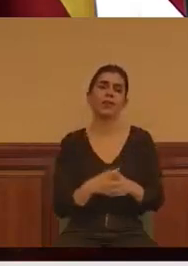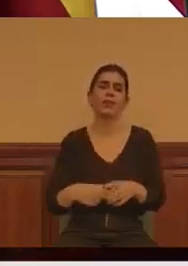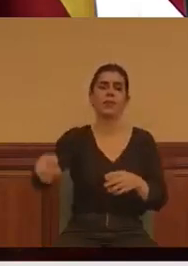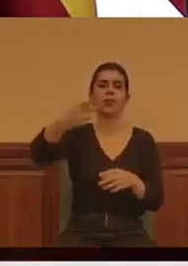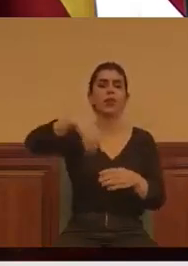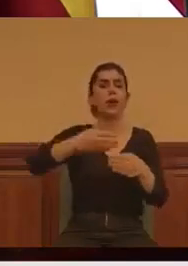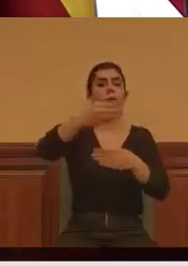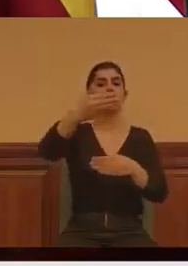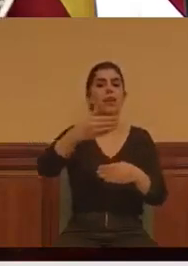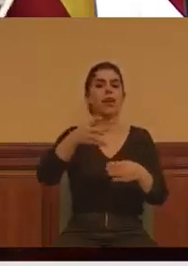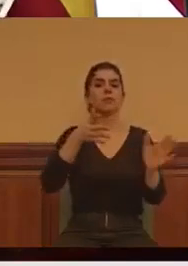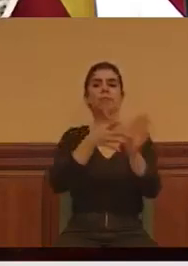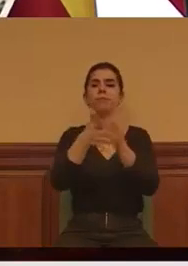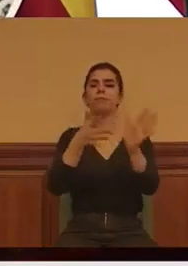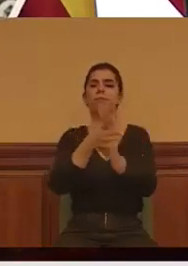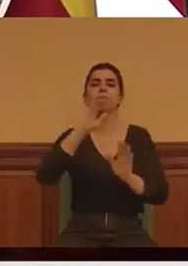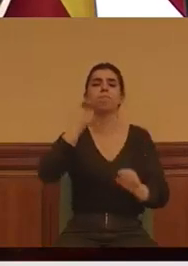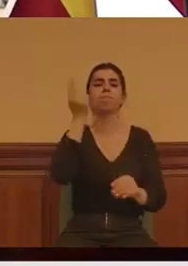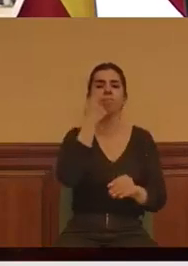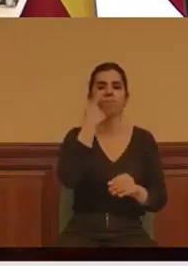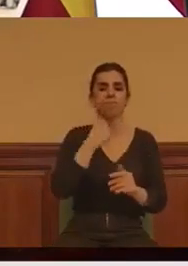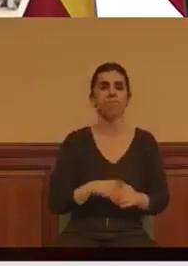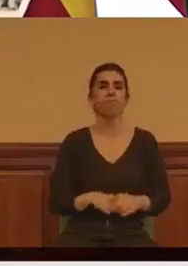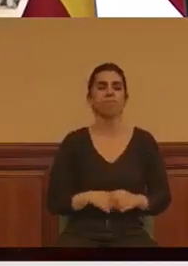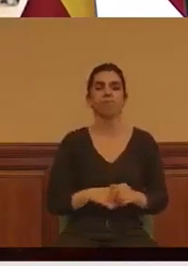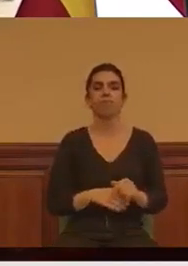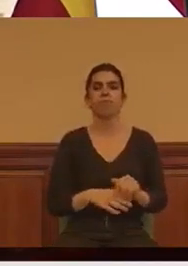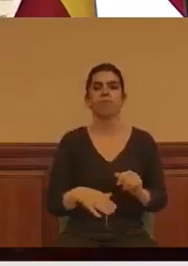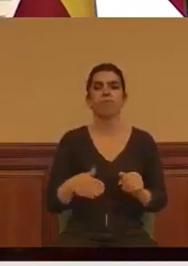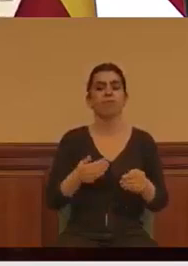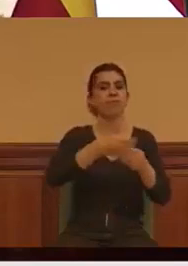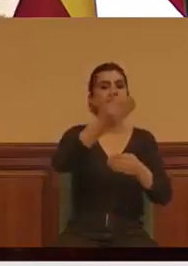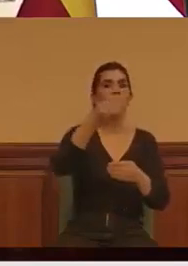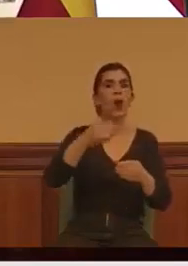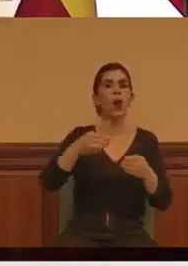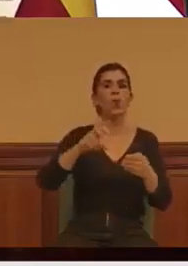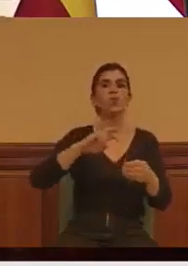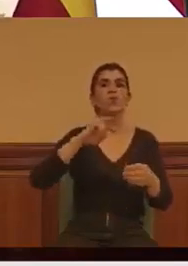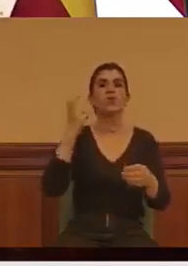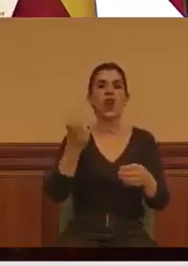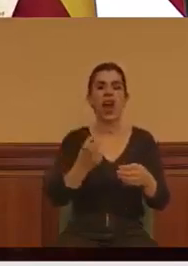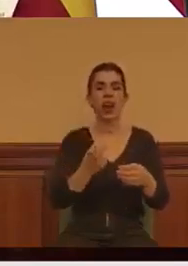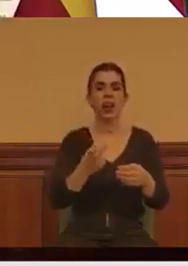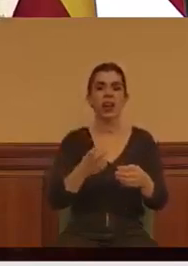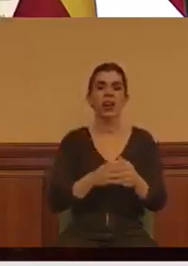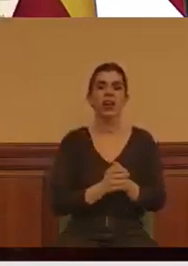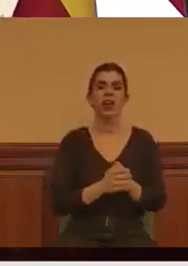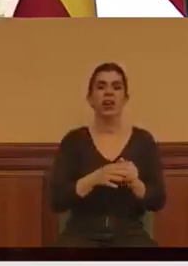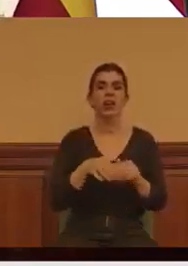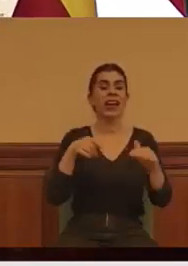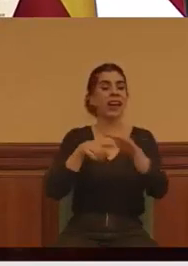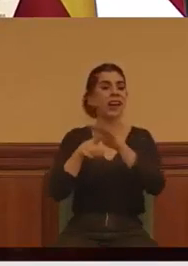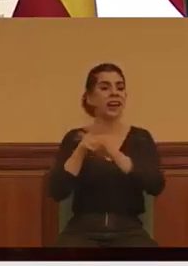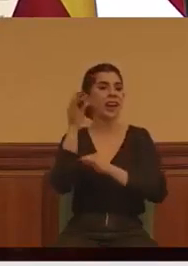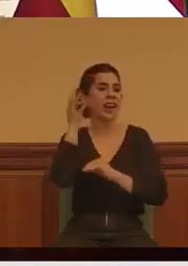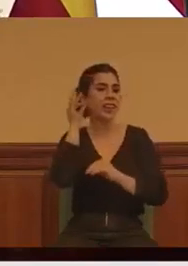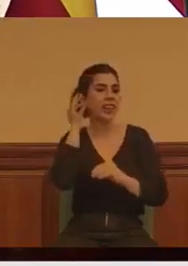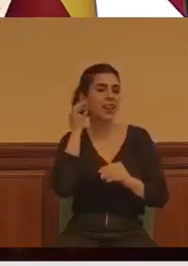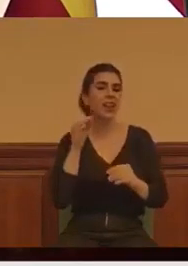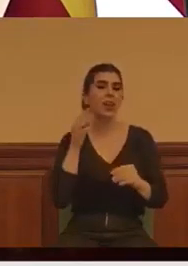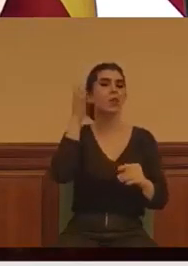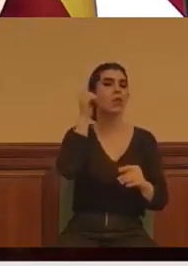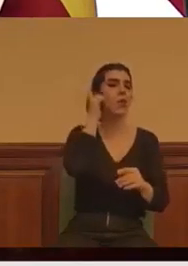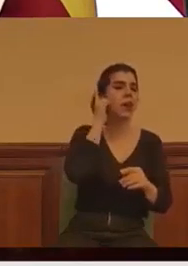prensa. El otro día conocíamos por el diario El Plural que la gerente que quita el móvil a los pacientes para llevarlos al Zendal